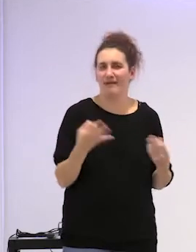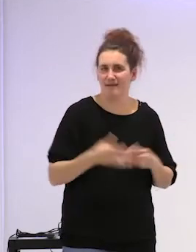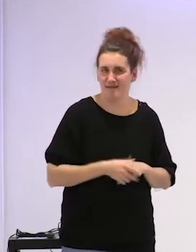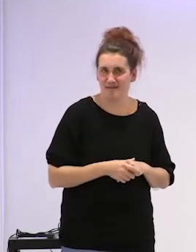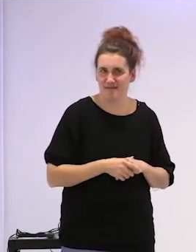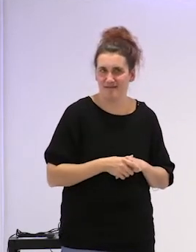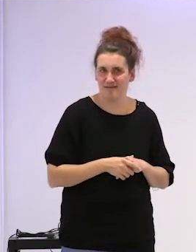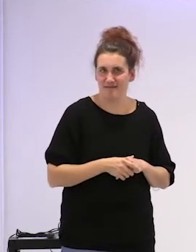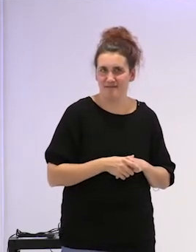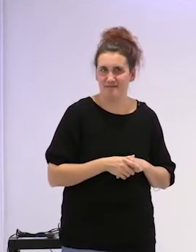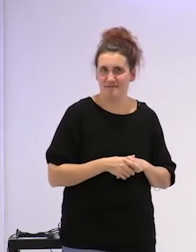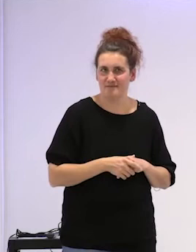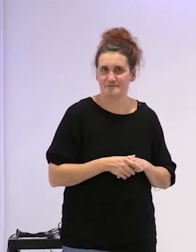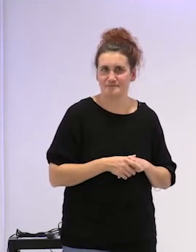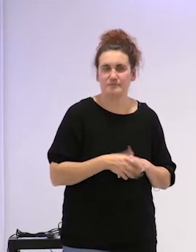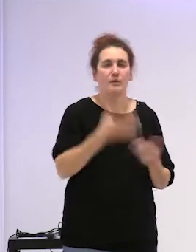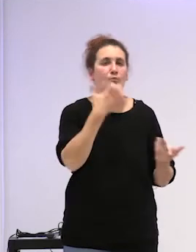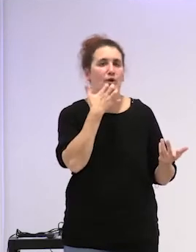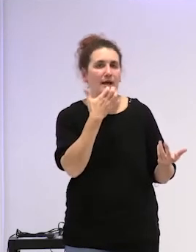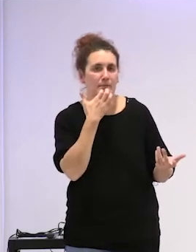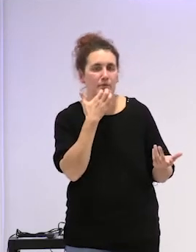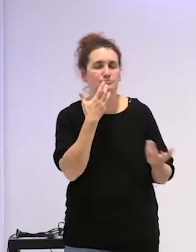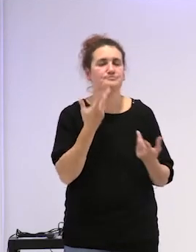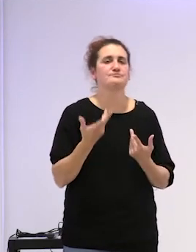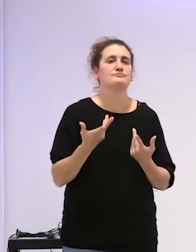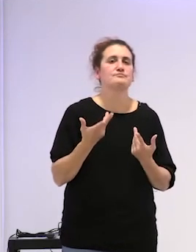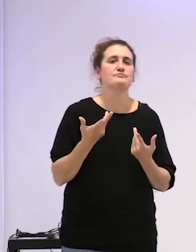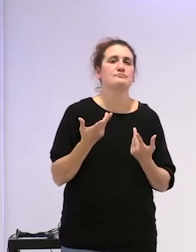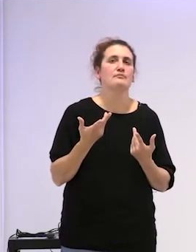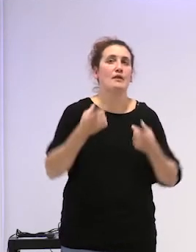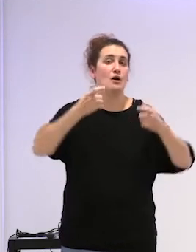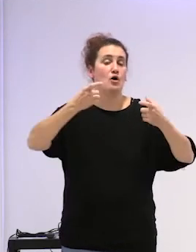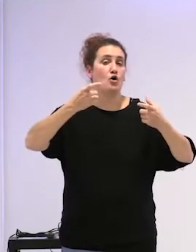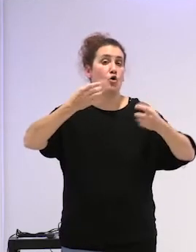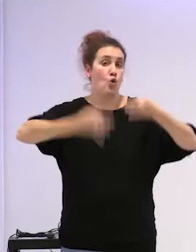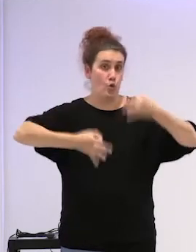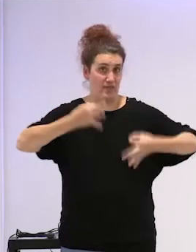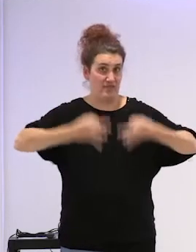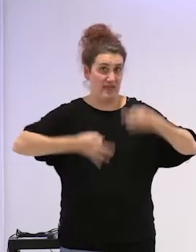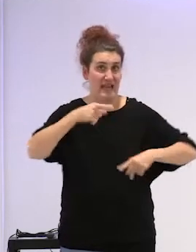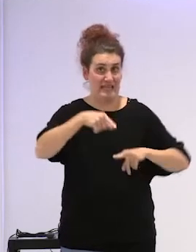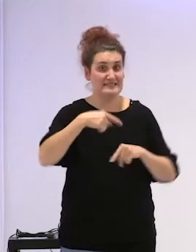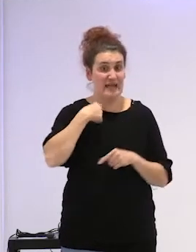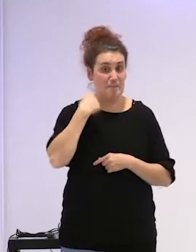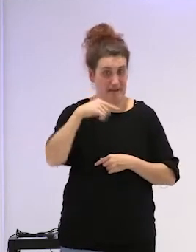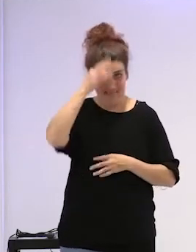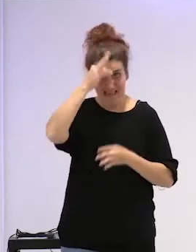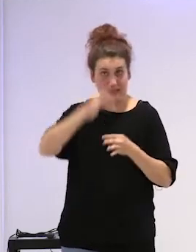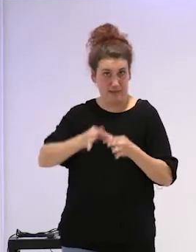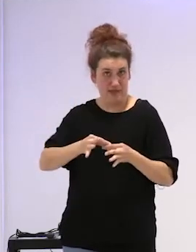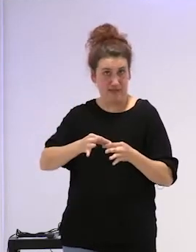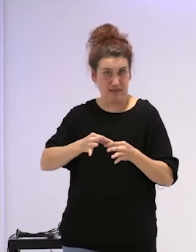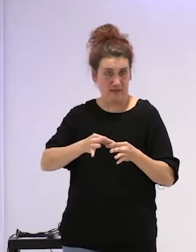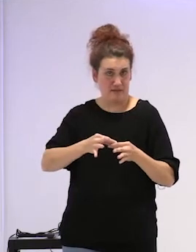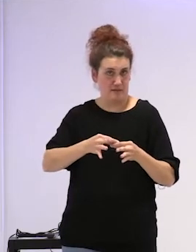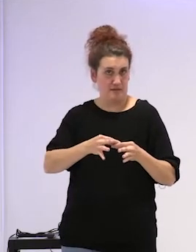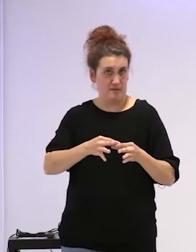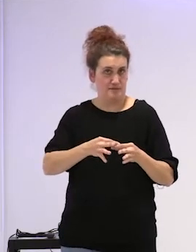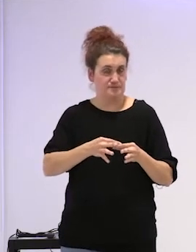como ejemplo digamos judicial de esta pérdida de credibilidad dependiendo